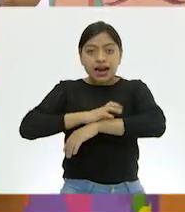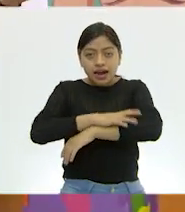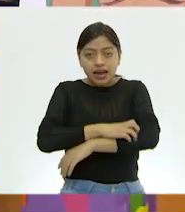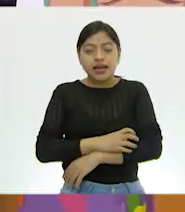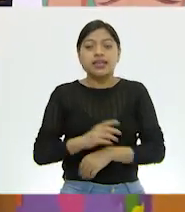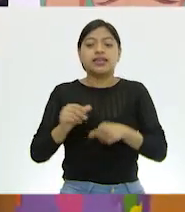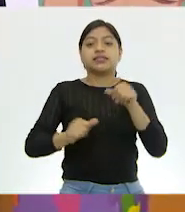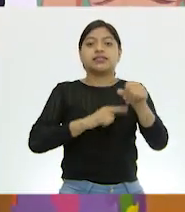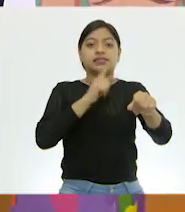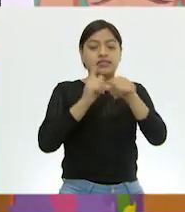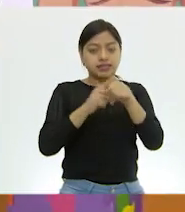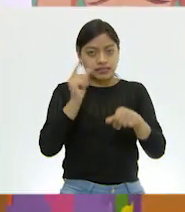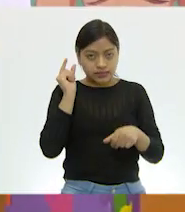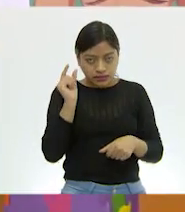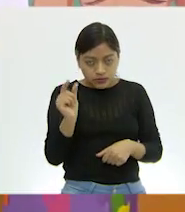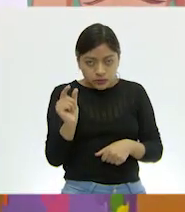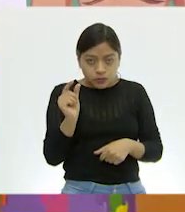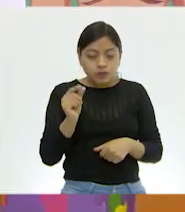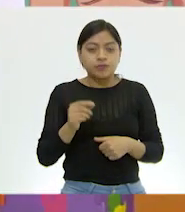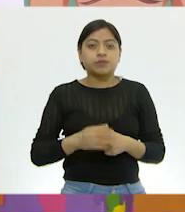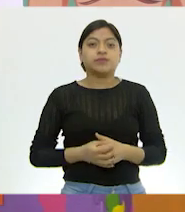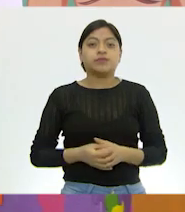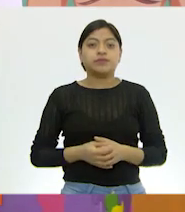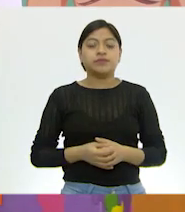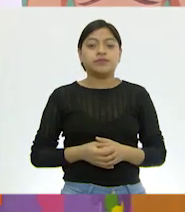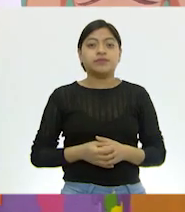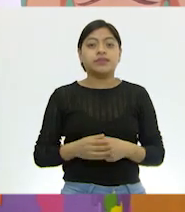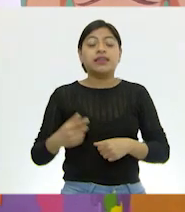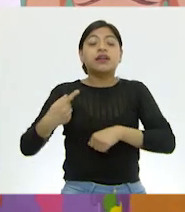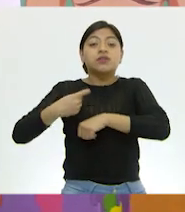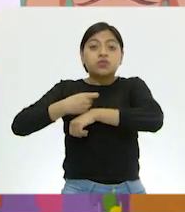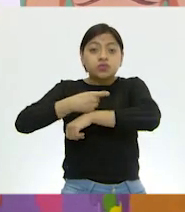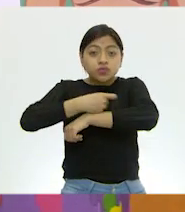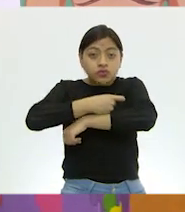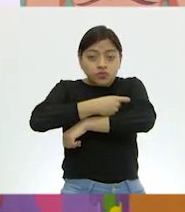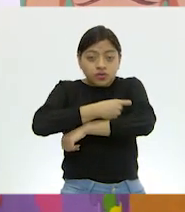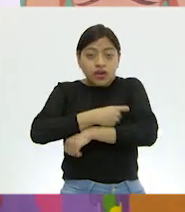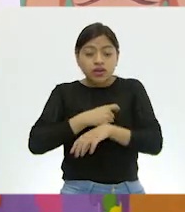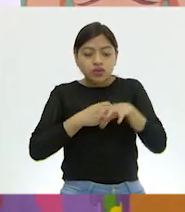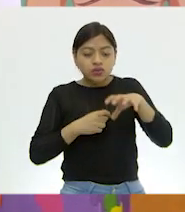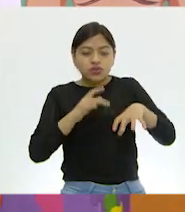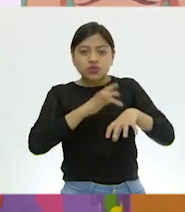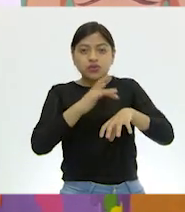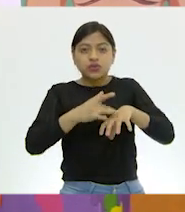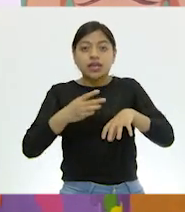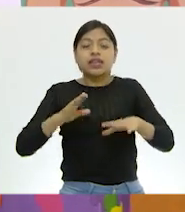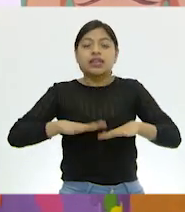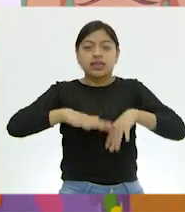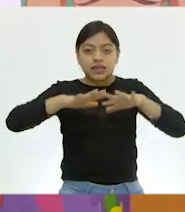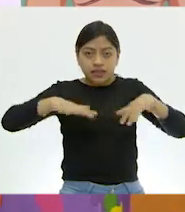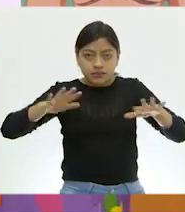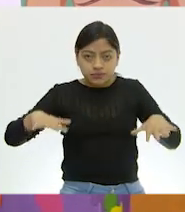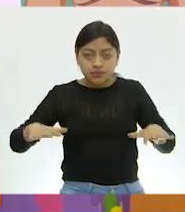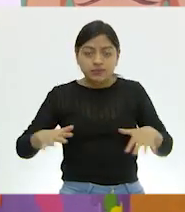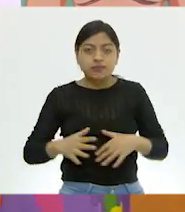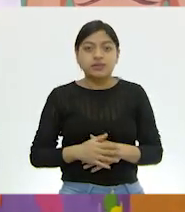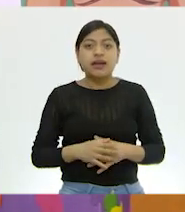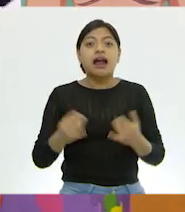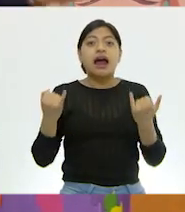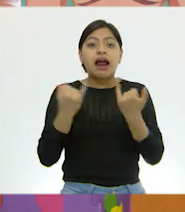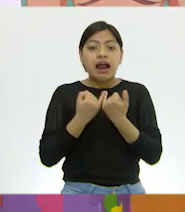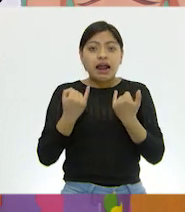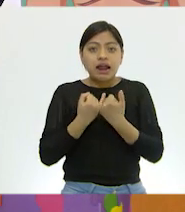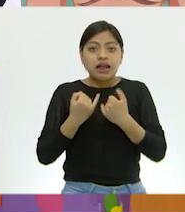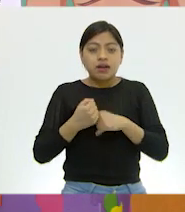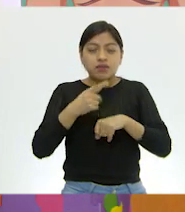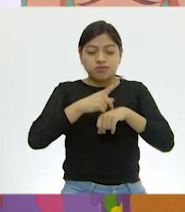los insectos, las lombrices, los erizos de mar, incluso hablamos de los corales que llevan